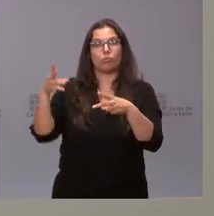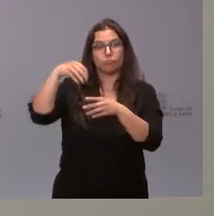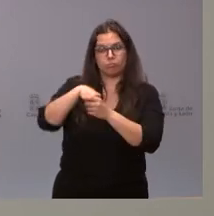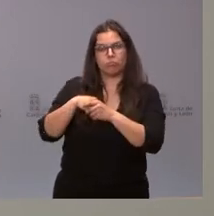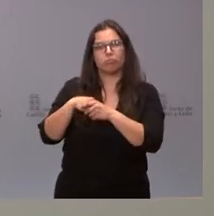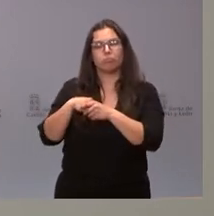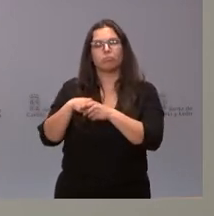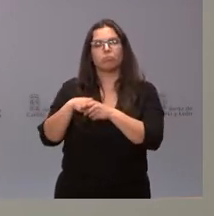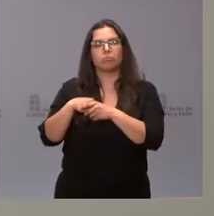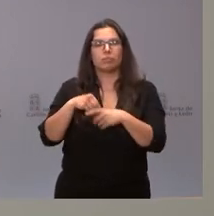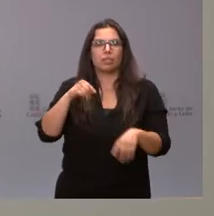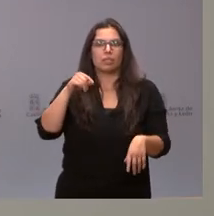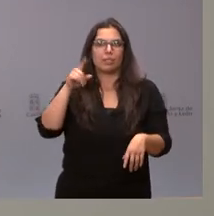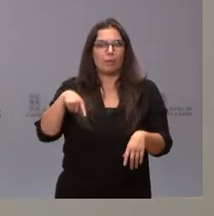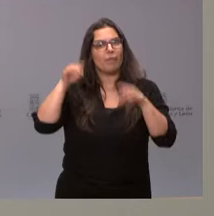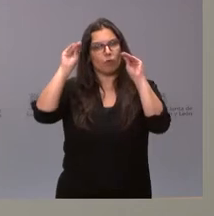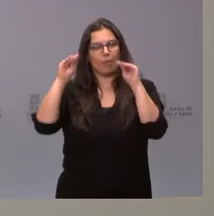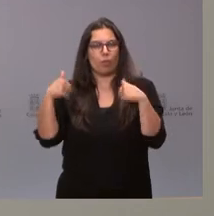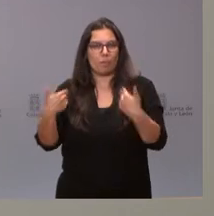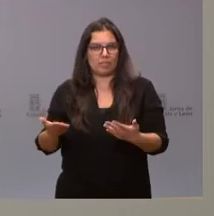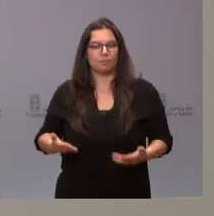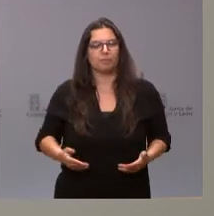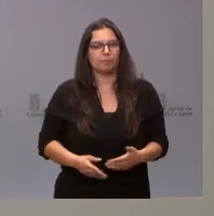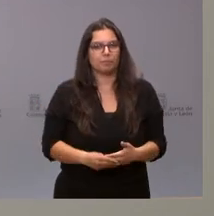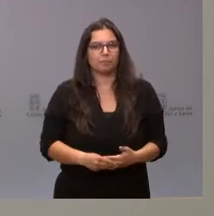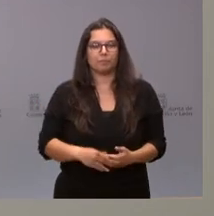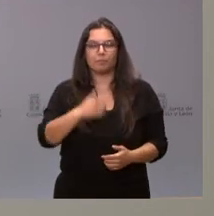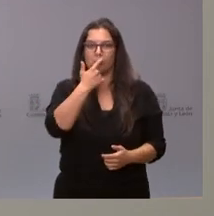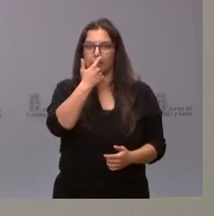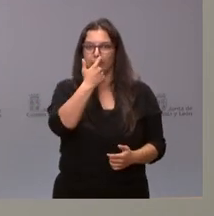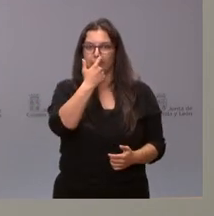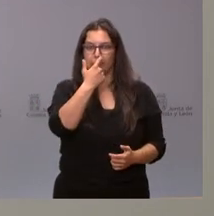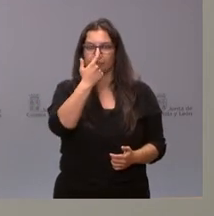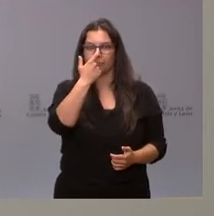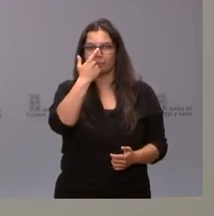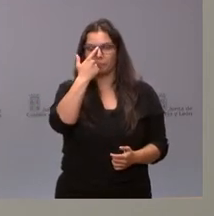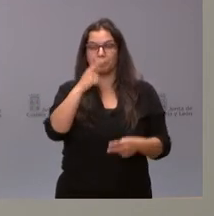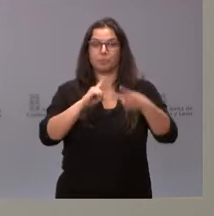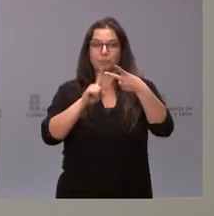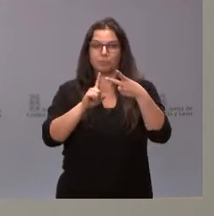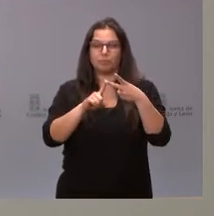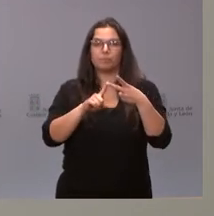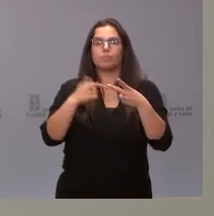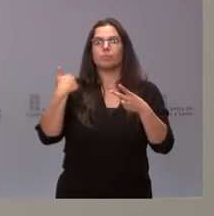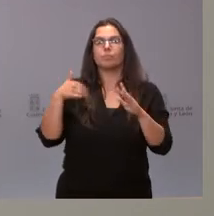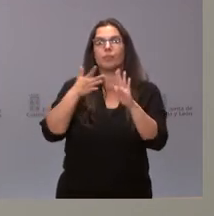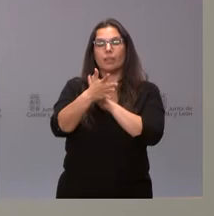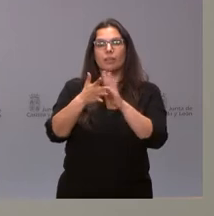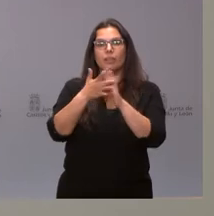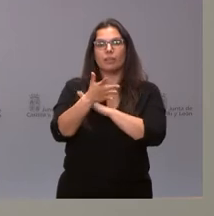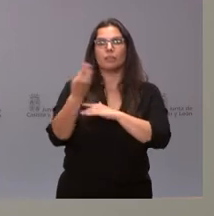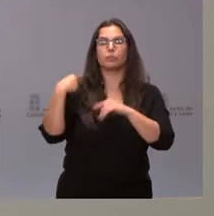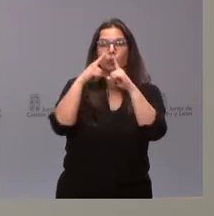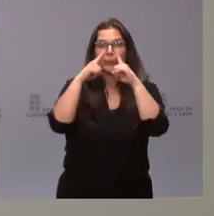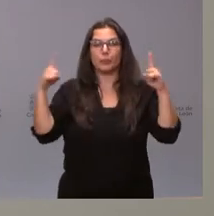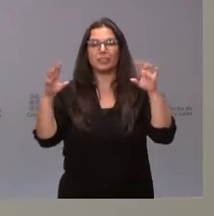y con más formación. Un segundo ámbito, hemos dado cuenta de la anualidad correspondiente